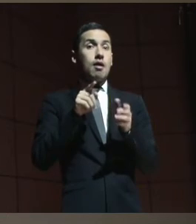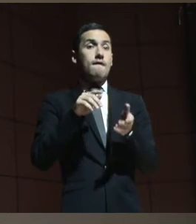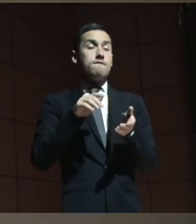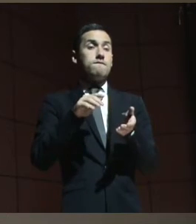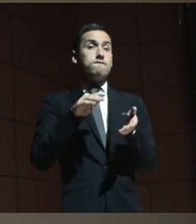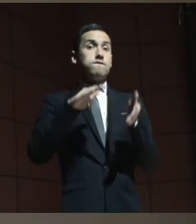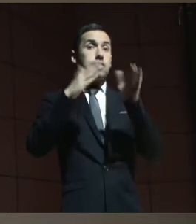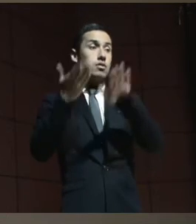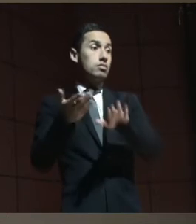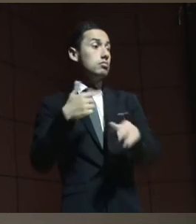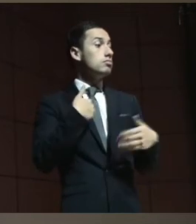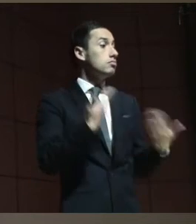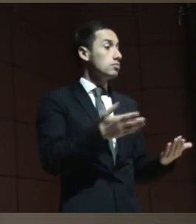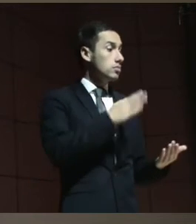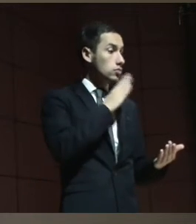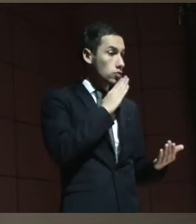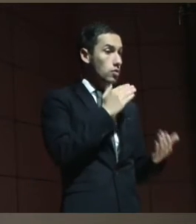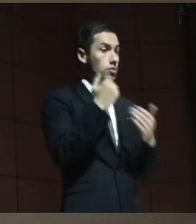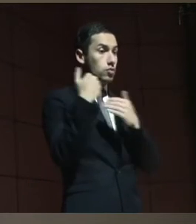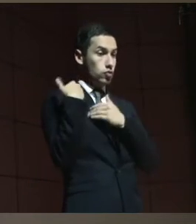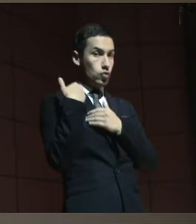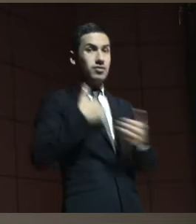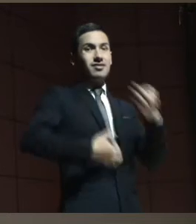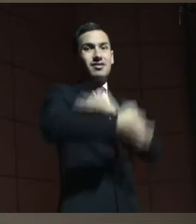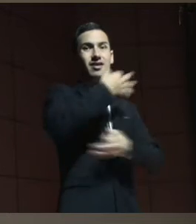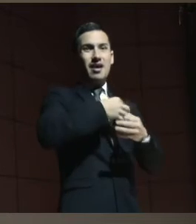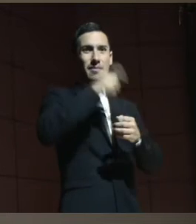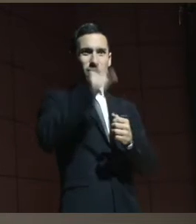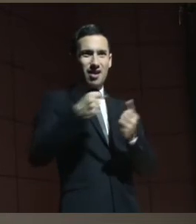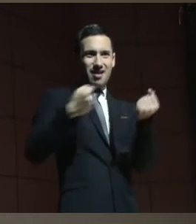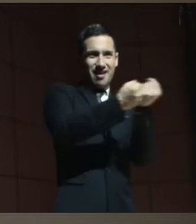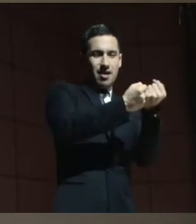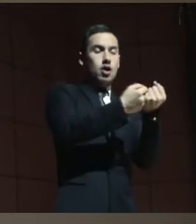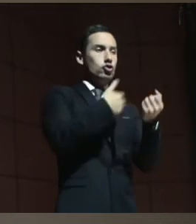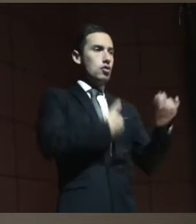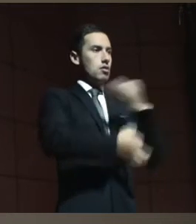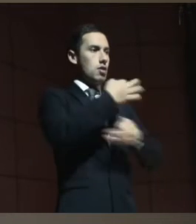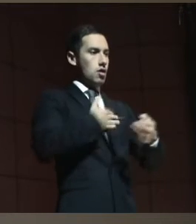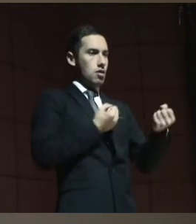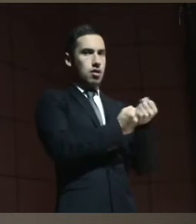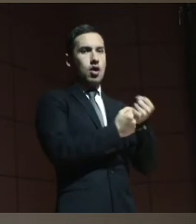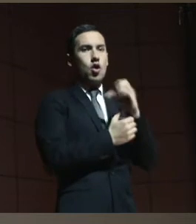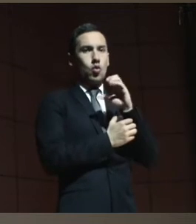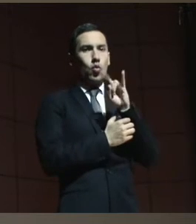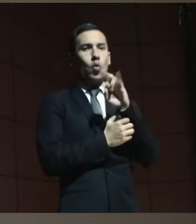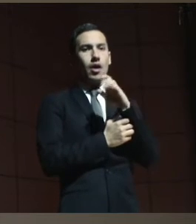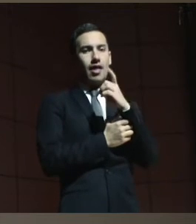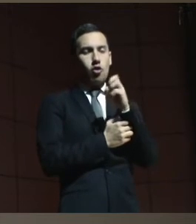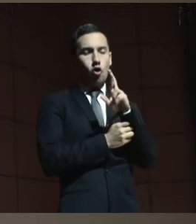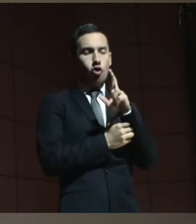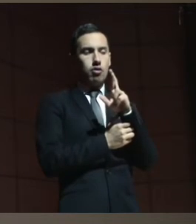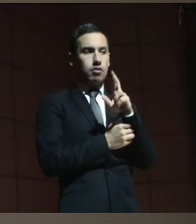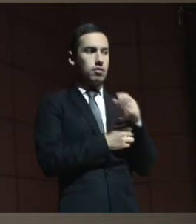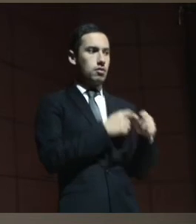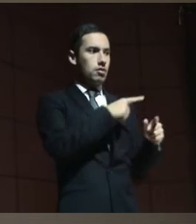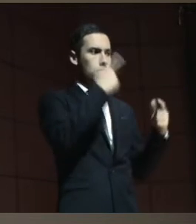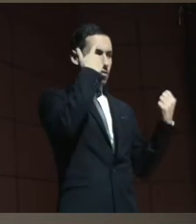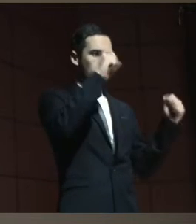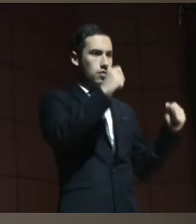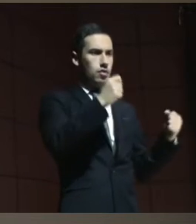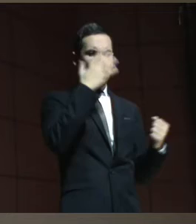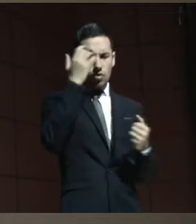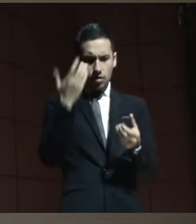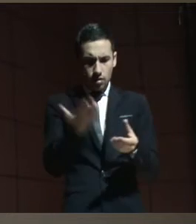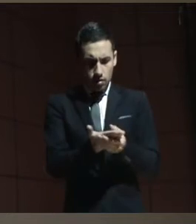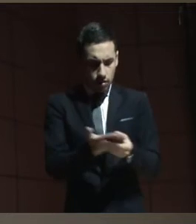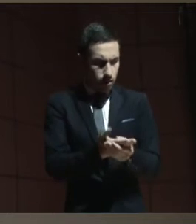de ahora en adelante me propongo como curadora. El juzgado se preocupa porque el expediente no aparecía por